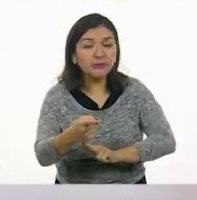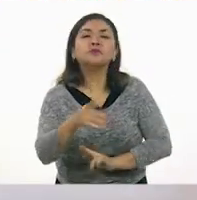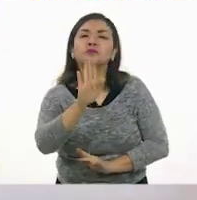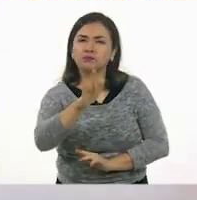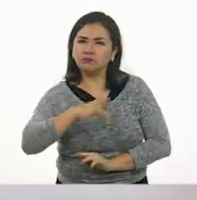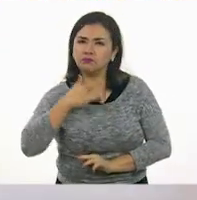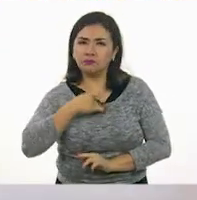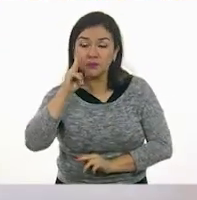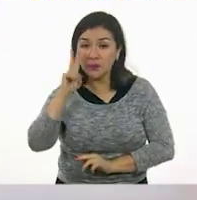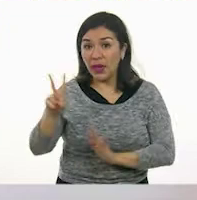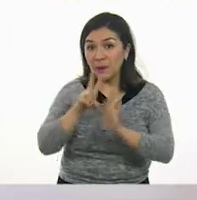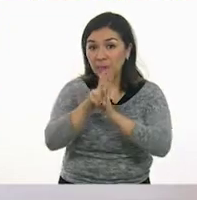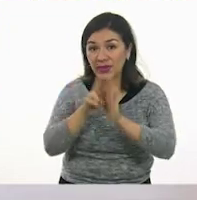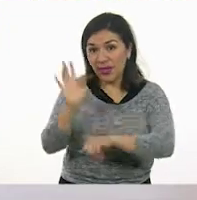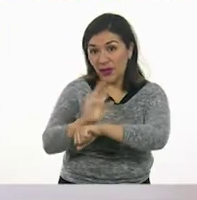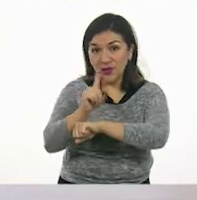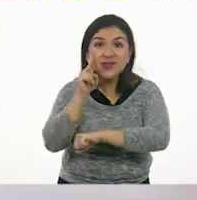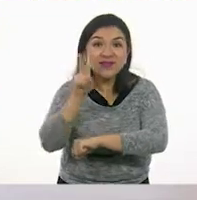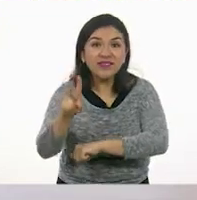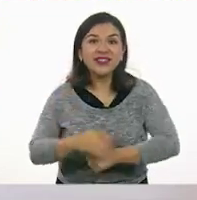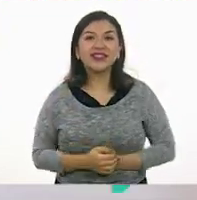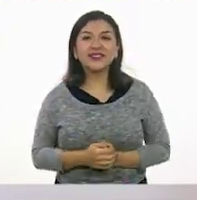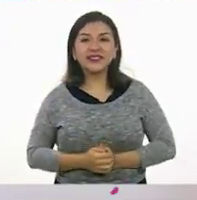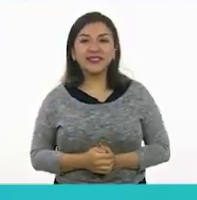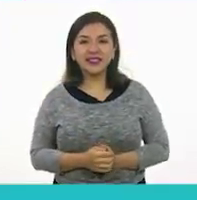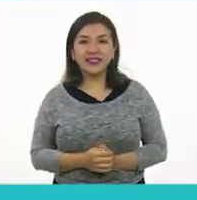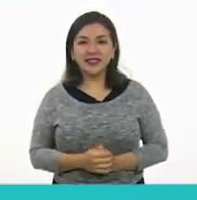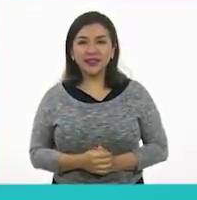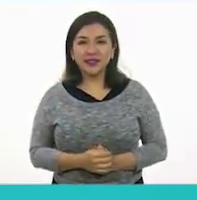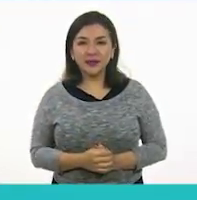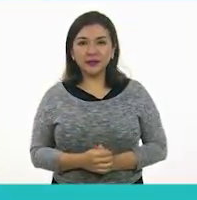Oscar, si vemos el siguiente video? Vamos a verlo.